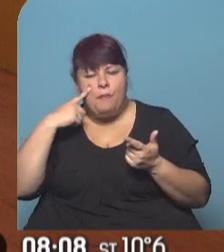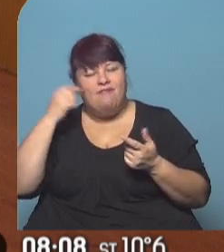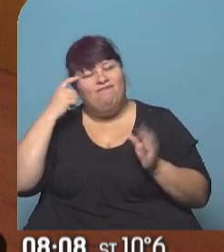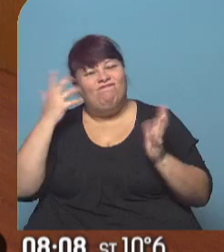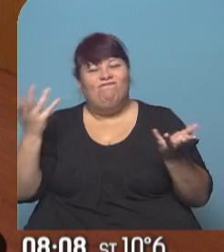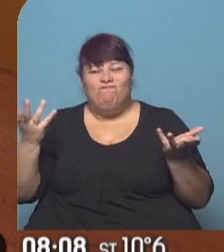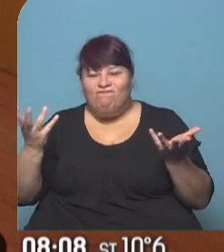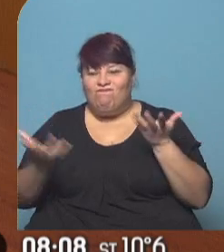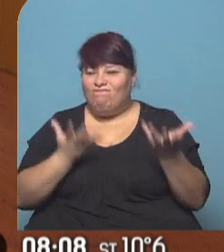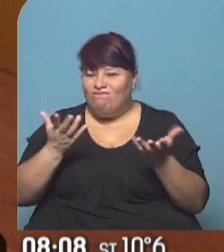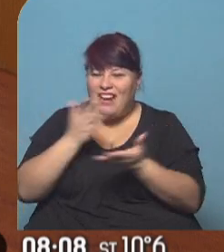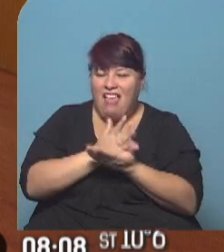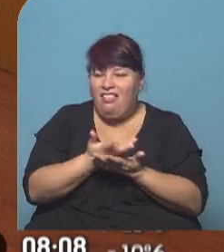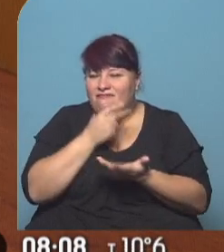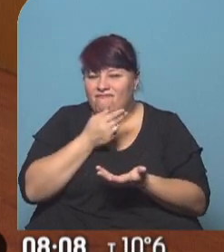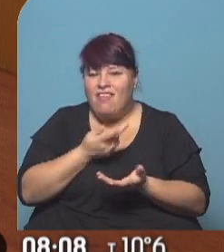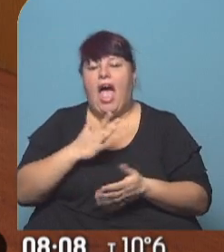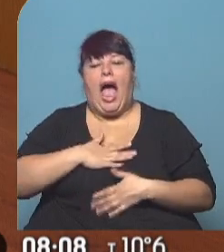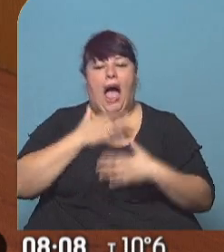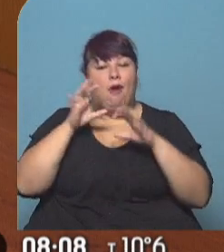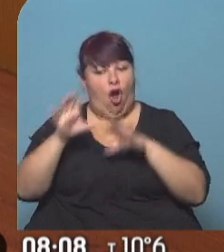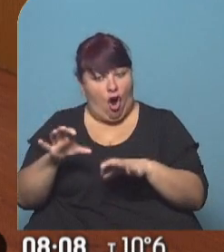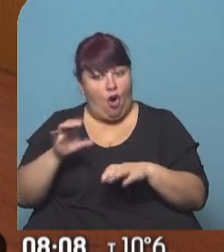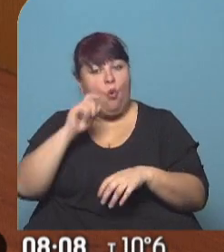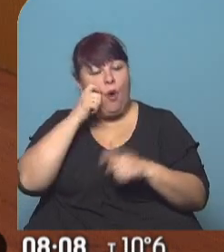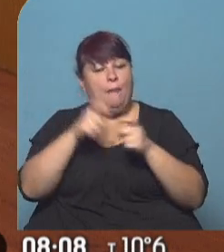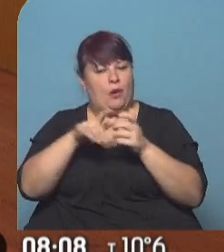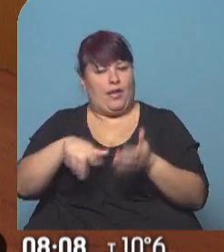creo que se quedan poco en el medio de la lana. Se llama Los que aman, odian, fuerte estreno de esta semana.